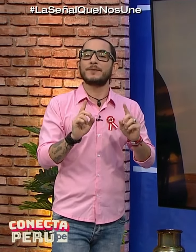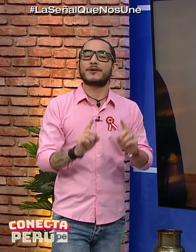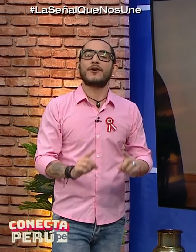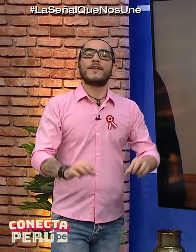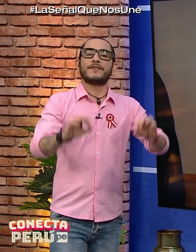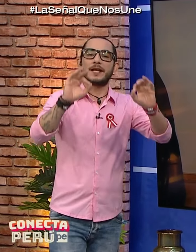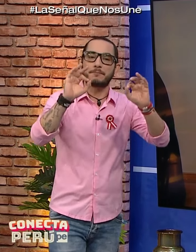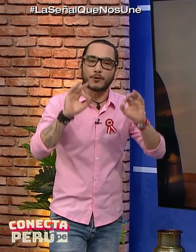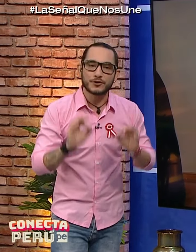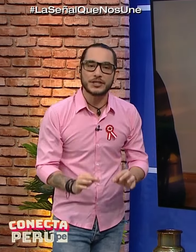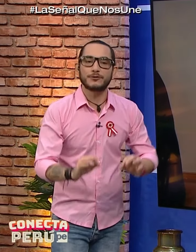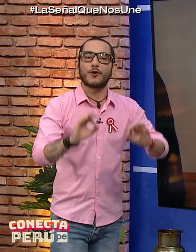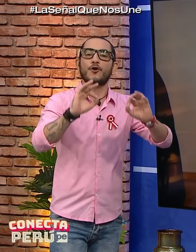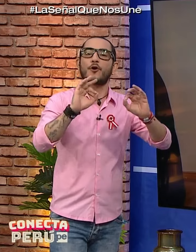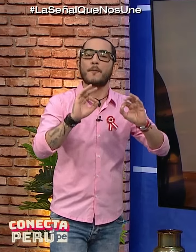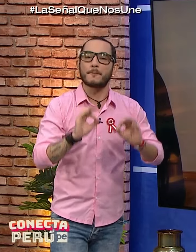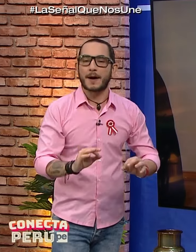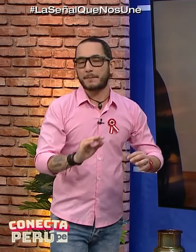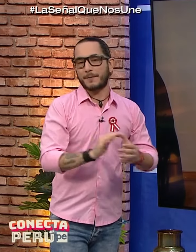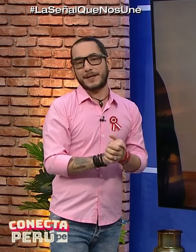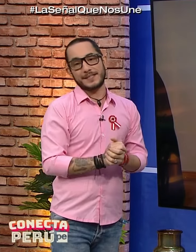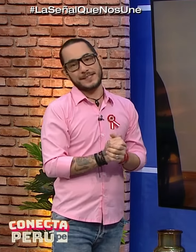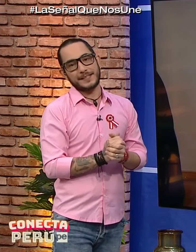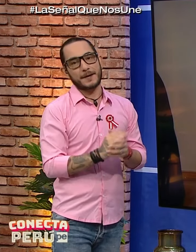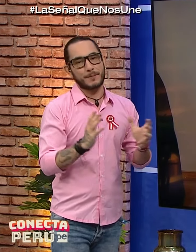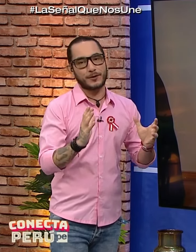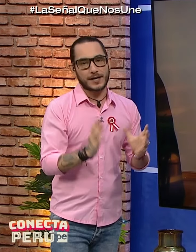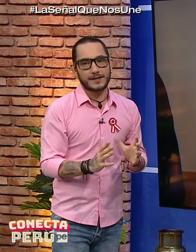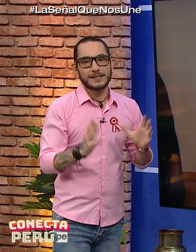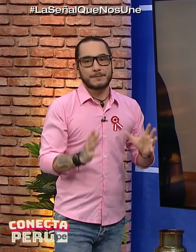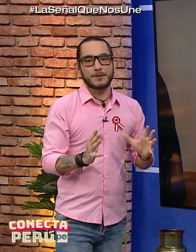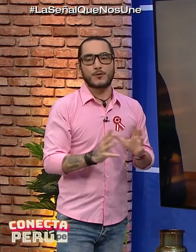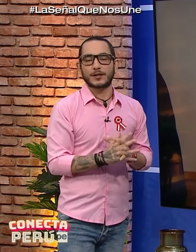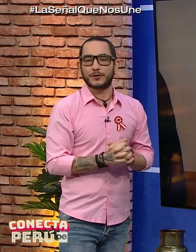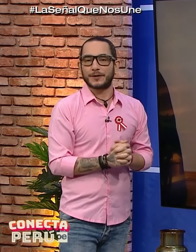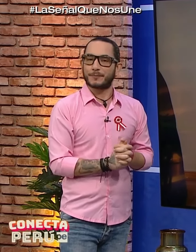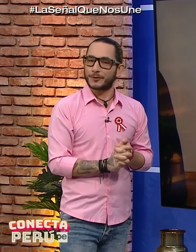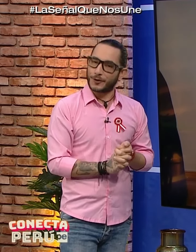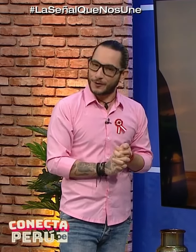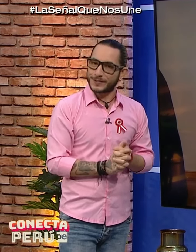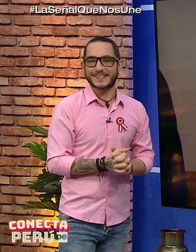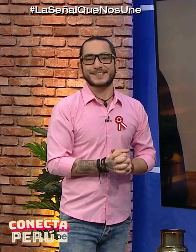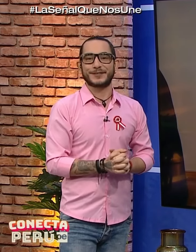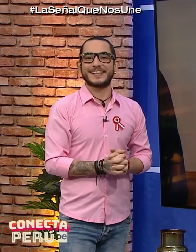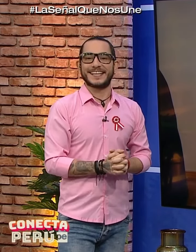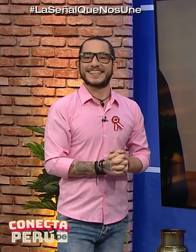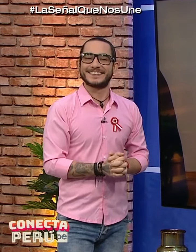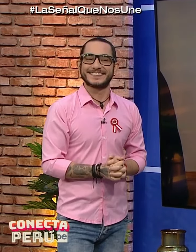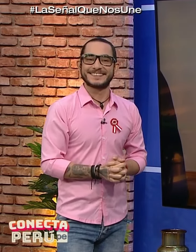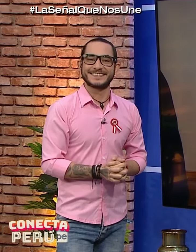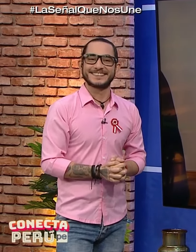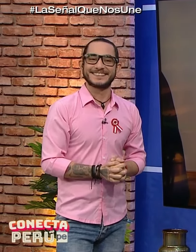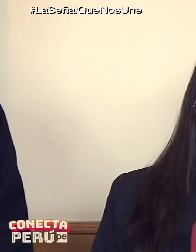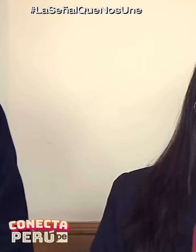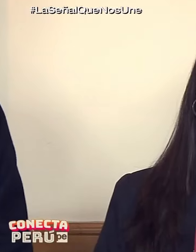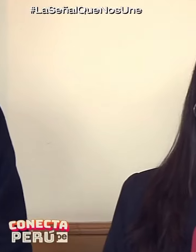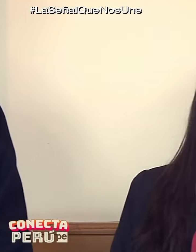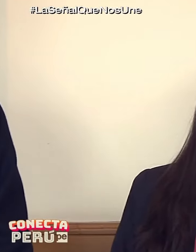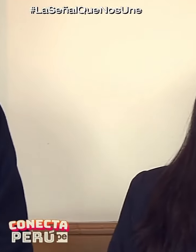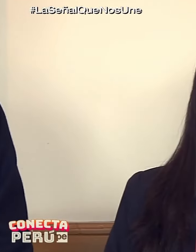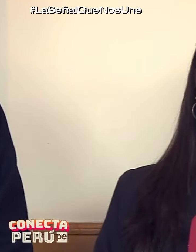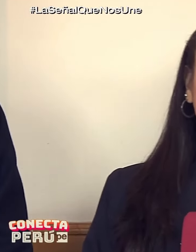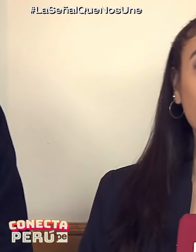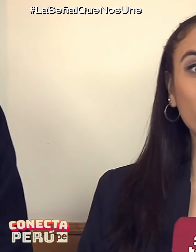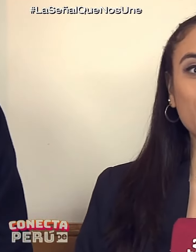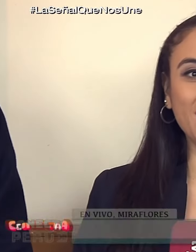gastronómico del pollito con papas. Vanesita, espero acá mi cuarto de pollos. ¿Cómo estás? Buen día. ¿Qué tal, Cris, Fátima?